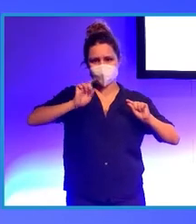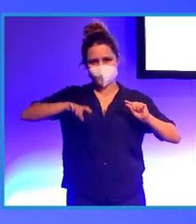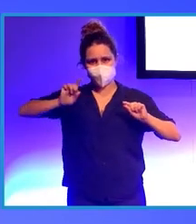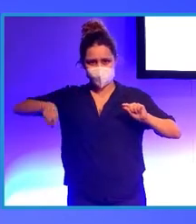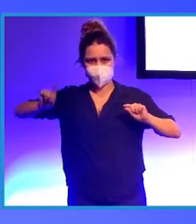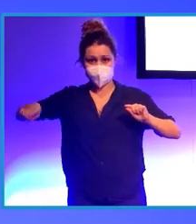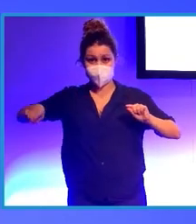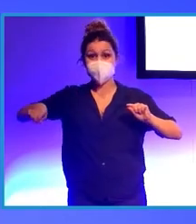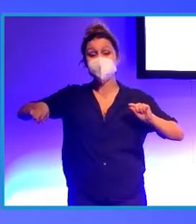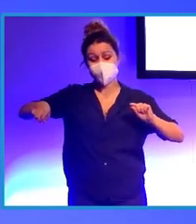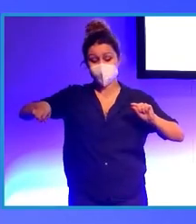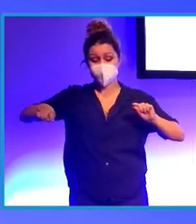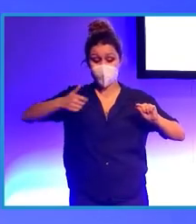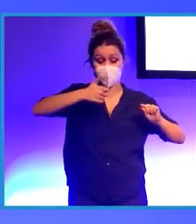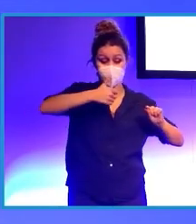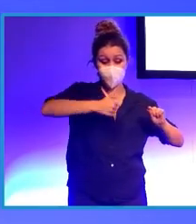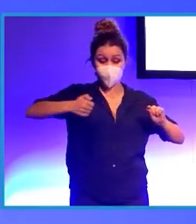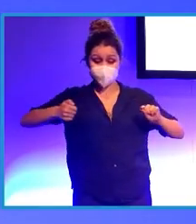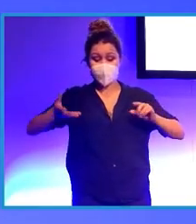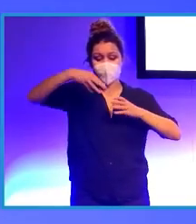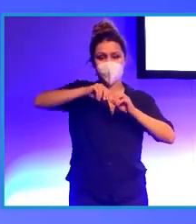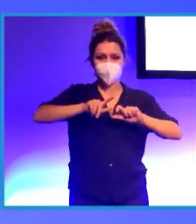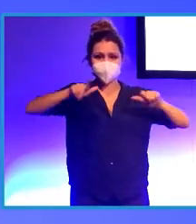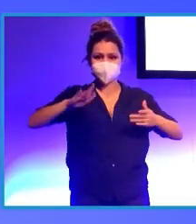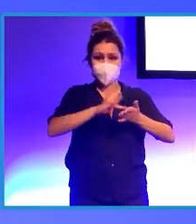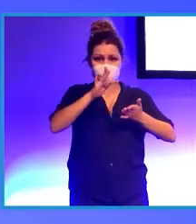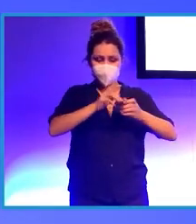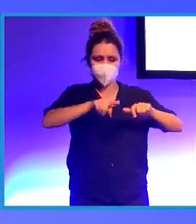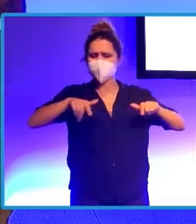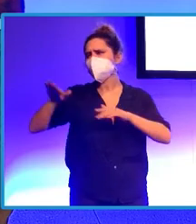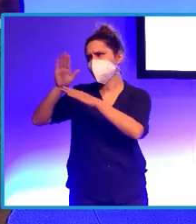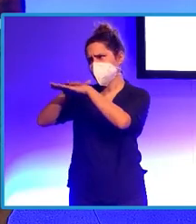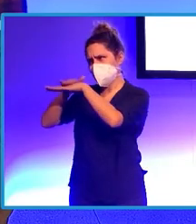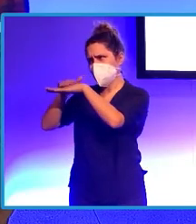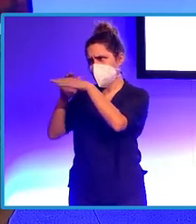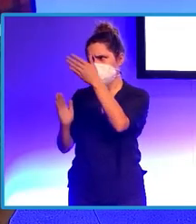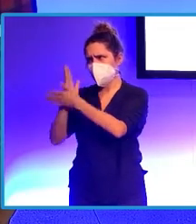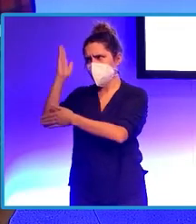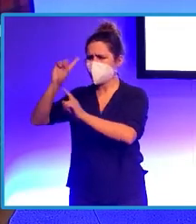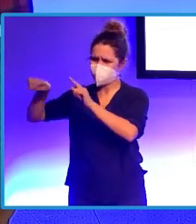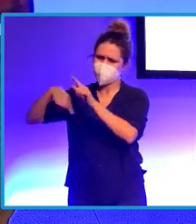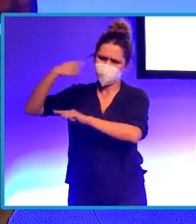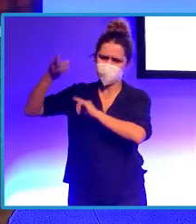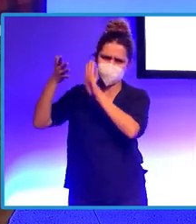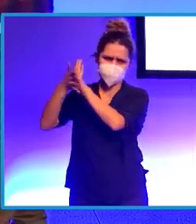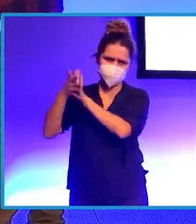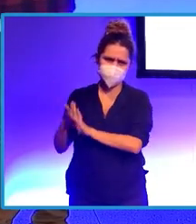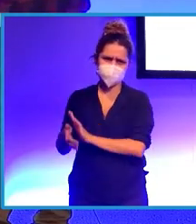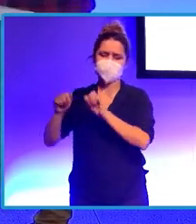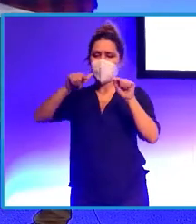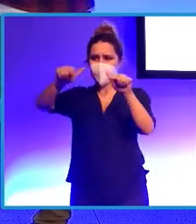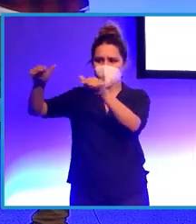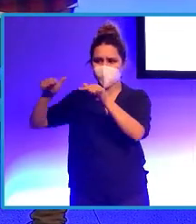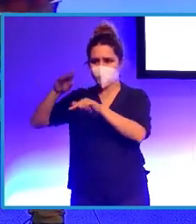los integran en una tablet. Perdón que te interrumpa, Carlos, porque eso lo vamos a contar después, que es el proceso del